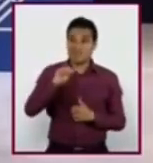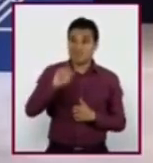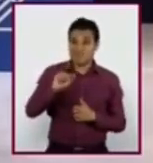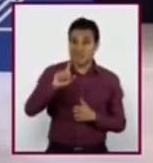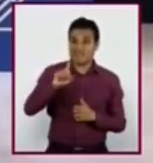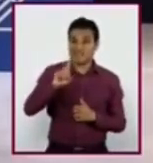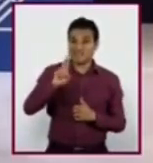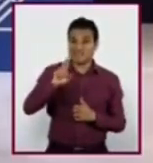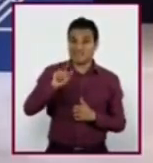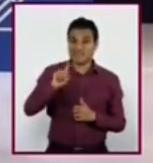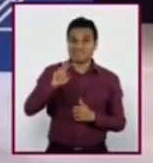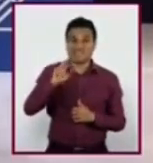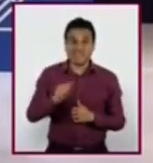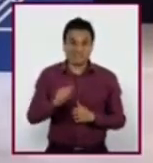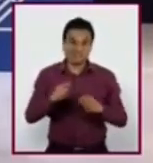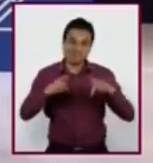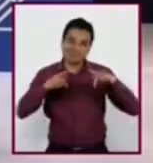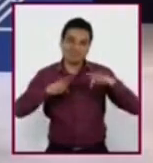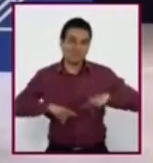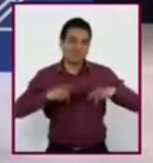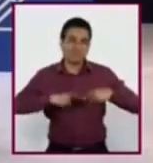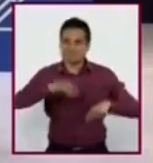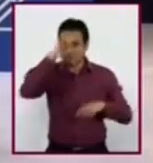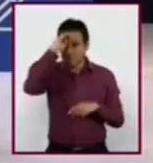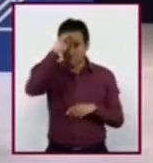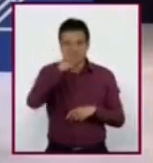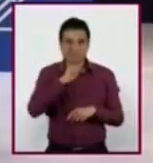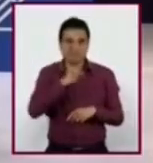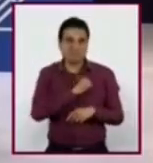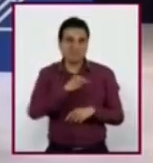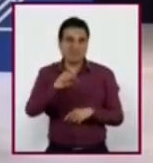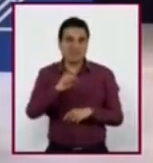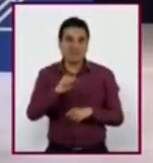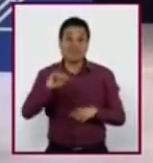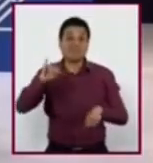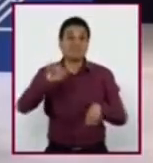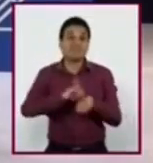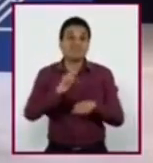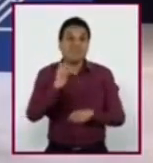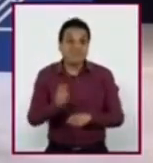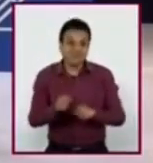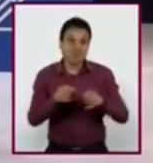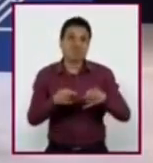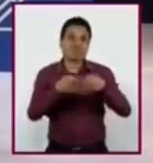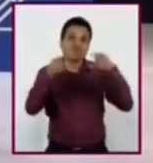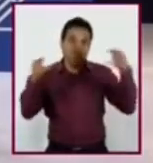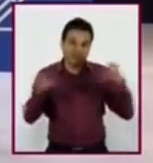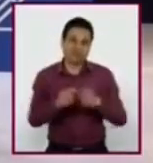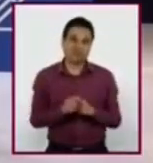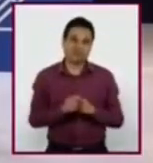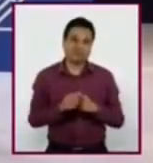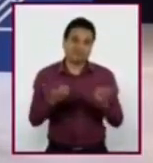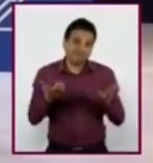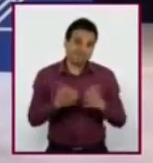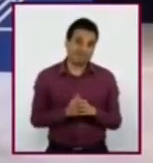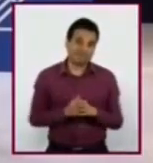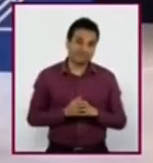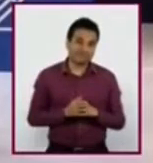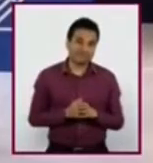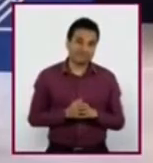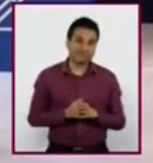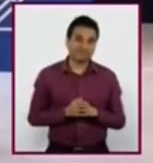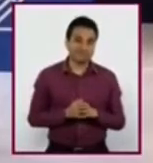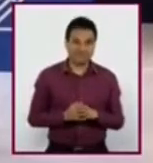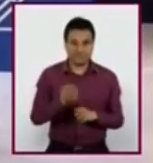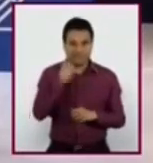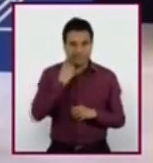a prejuicios, que nos formamos por la influencia de algunos cuentos infantiles. Y no necesariamente tiene que ser así.